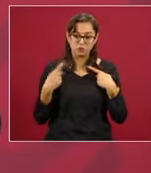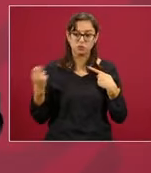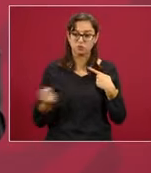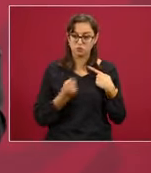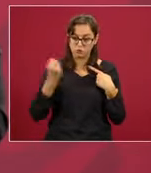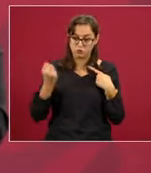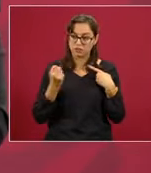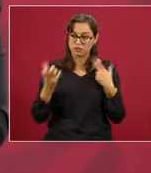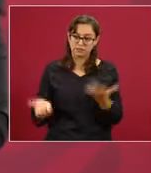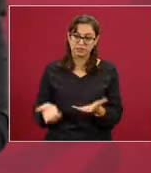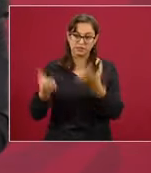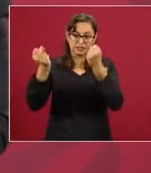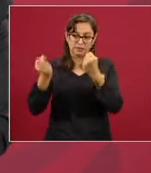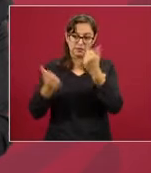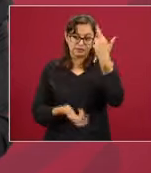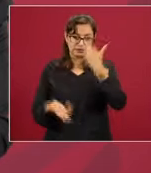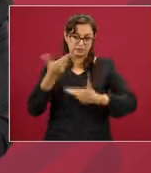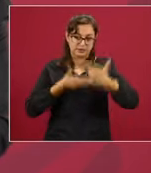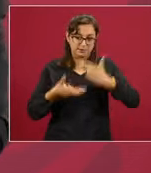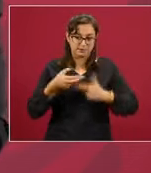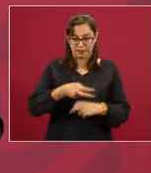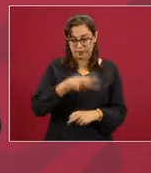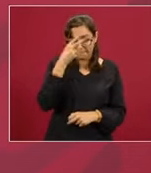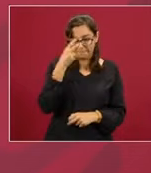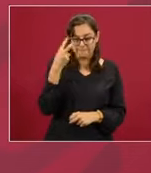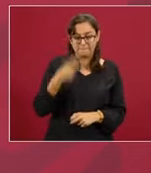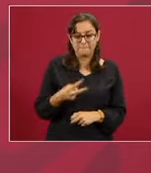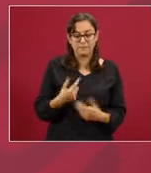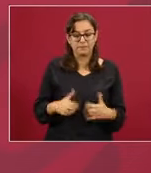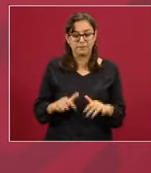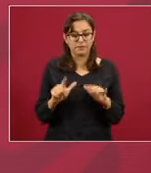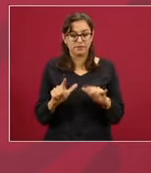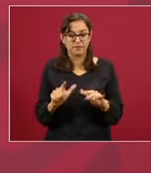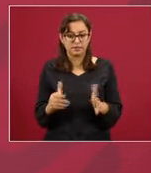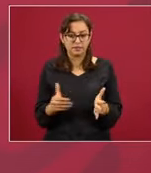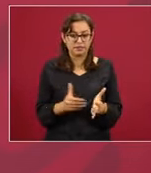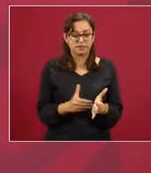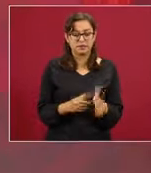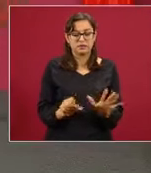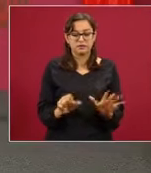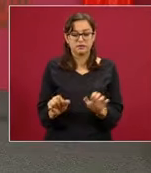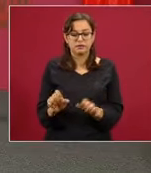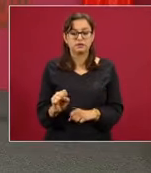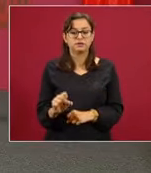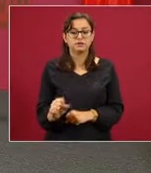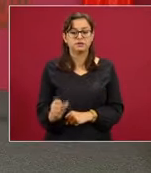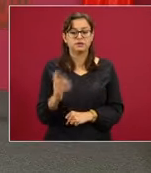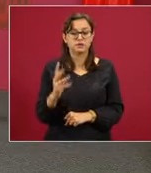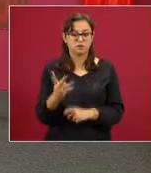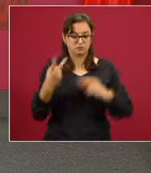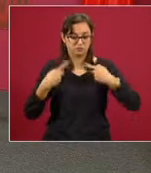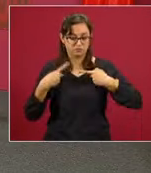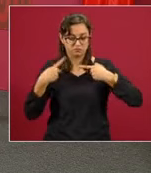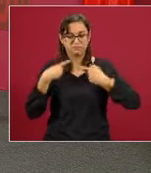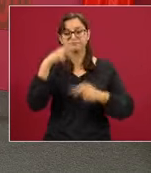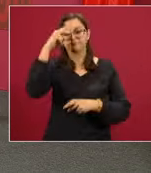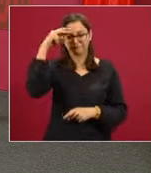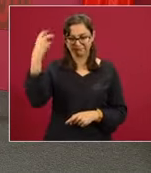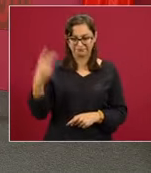auxiliar para que regresen a México asciende a 17 mil 664 mexicanos.